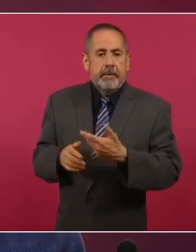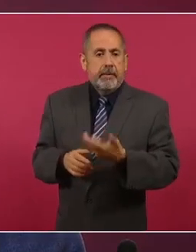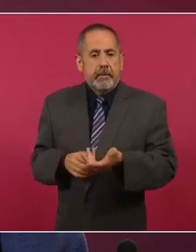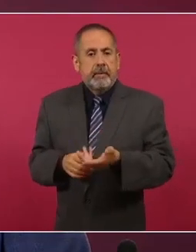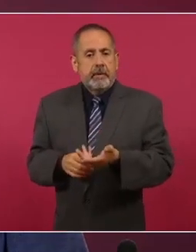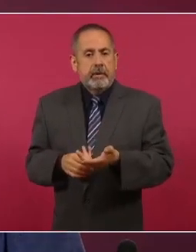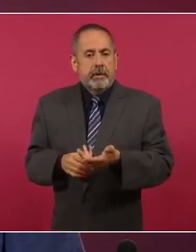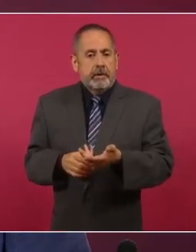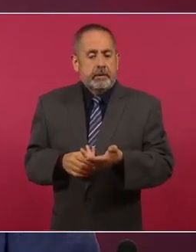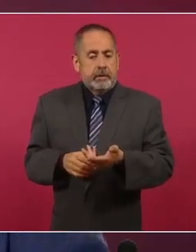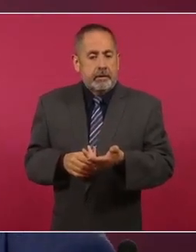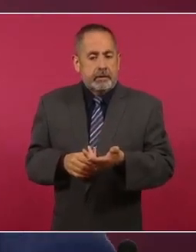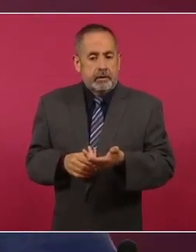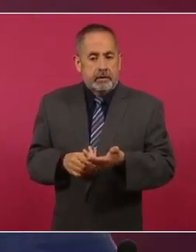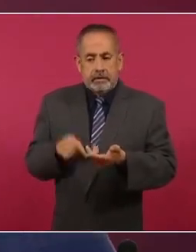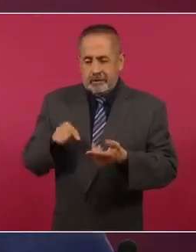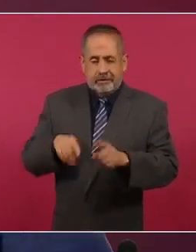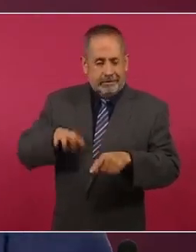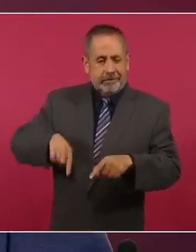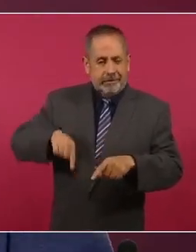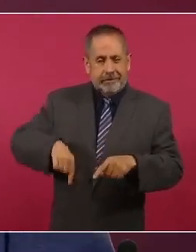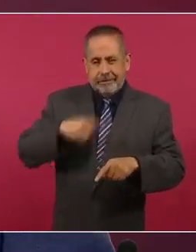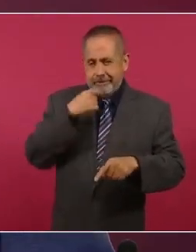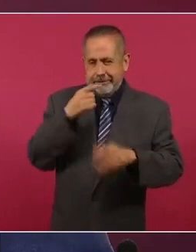y como aquí se